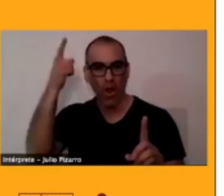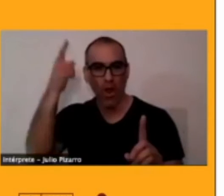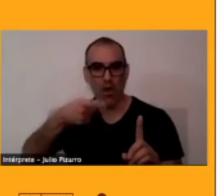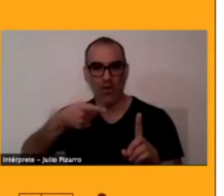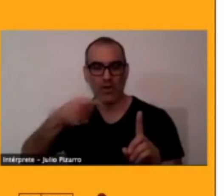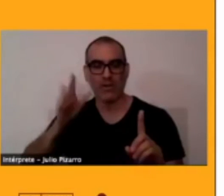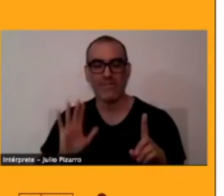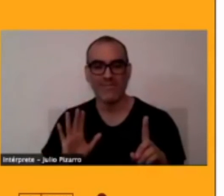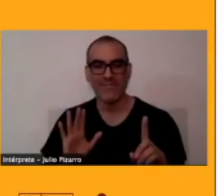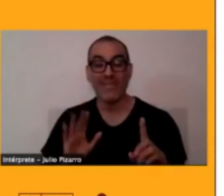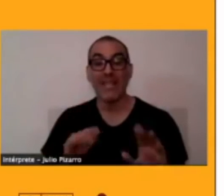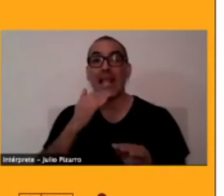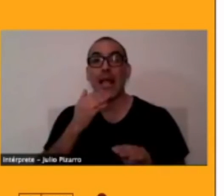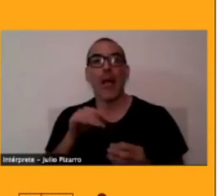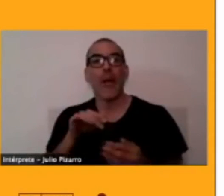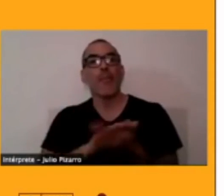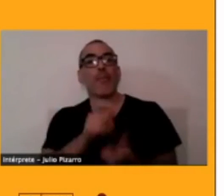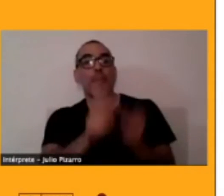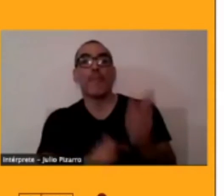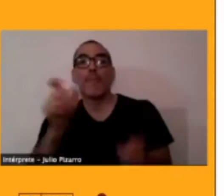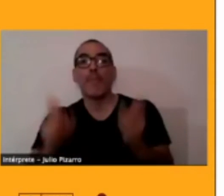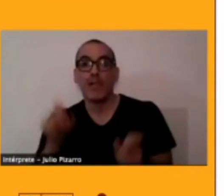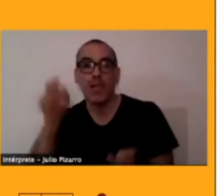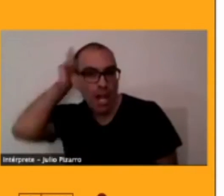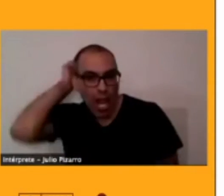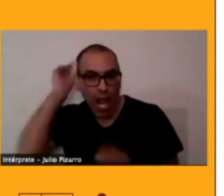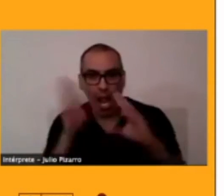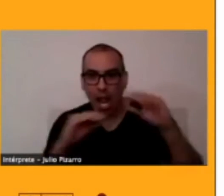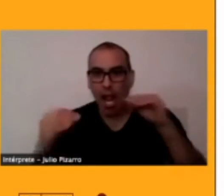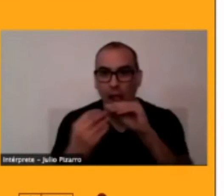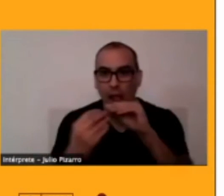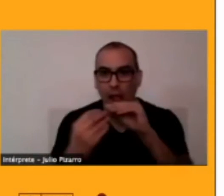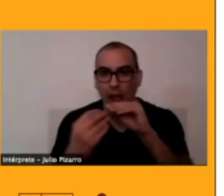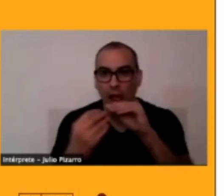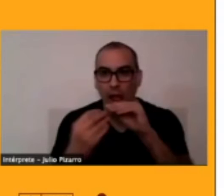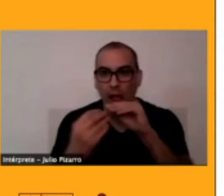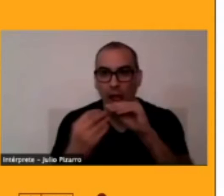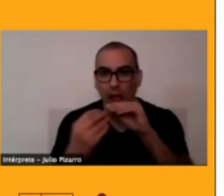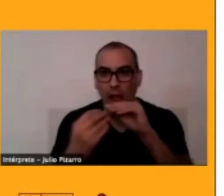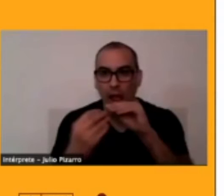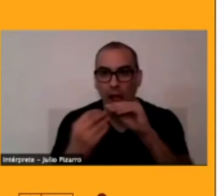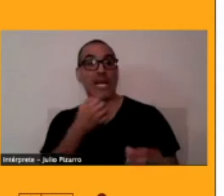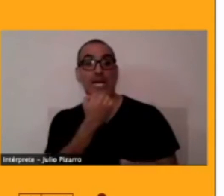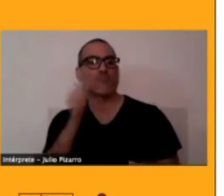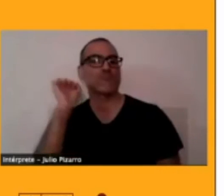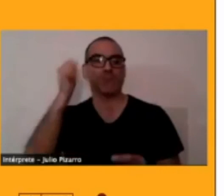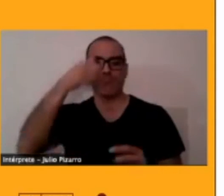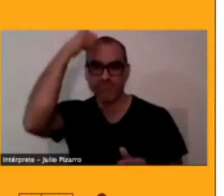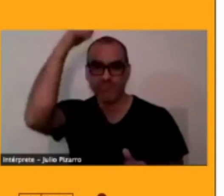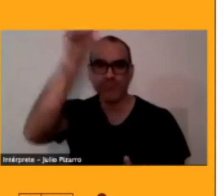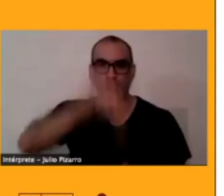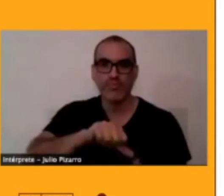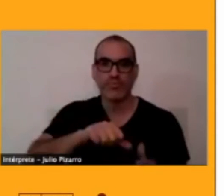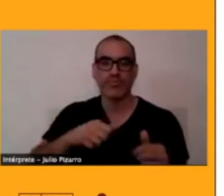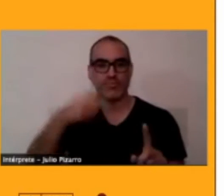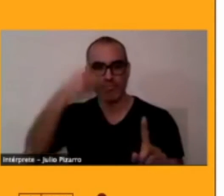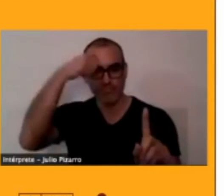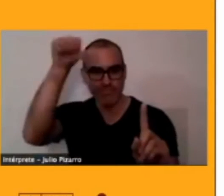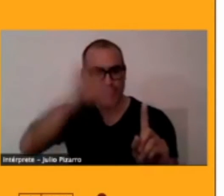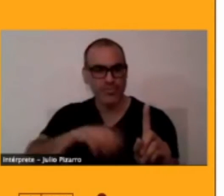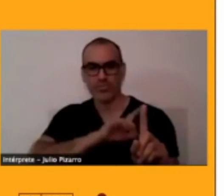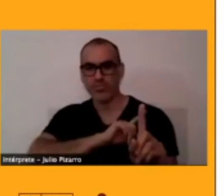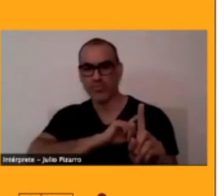castigos que recibían los nativos, si es que hablaban el español. Ahora, nótese, el español fue